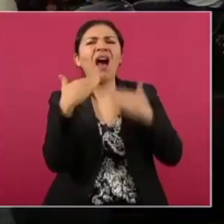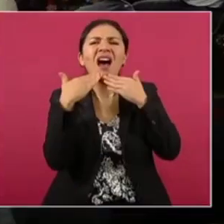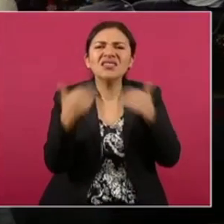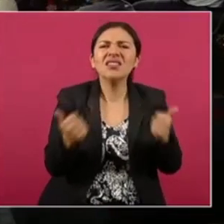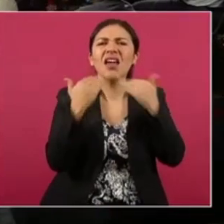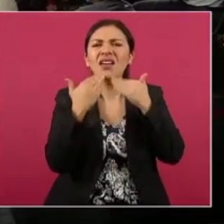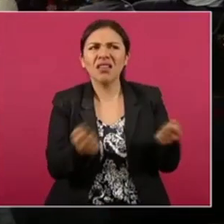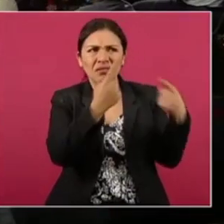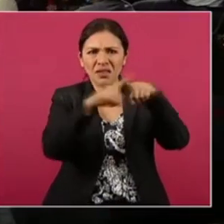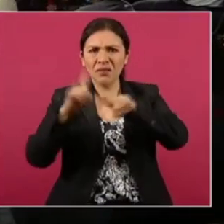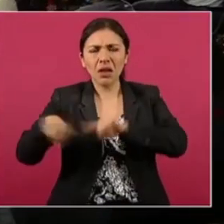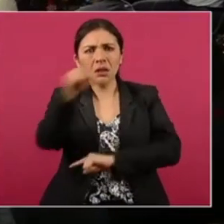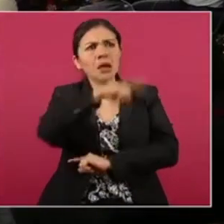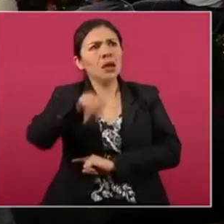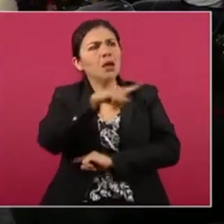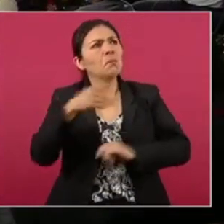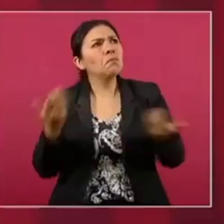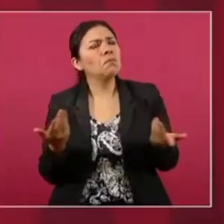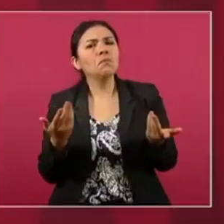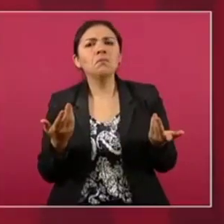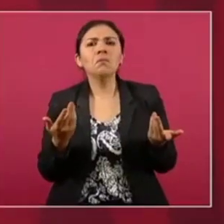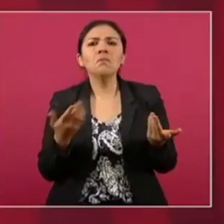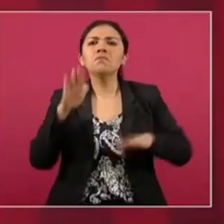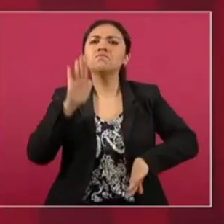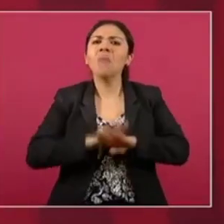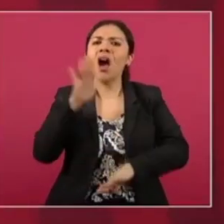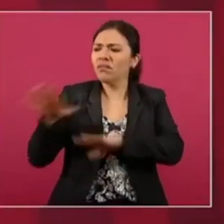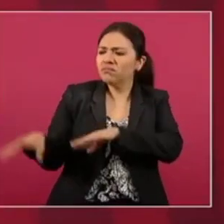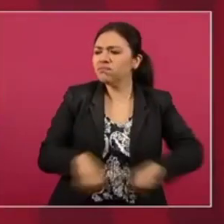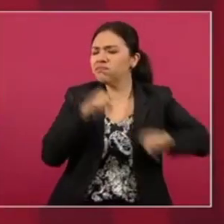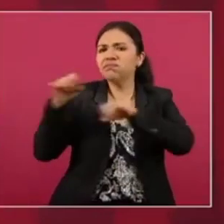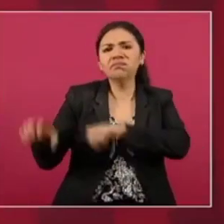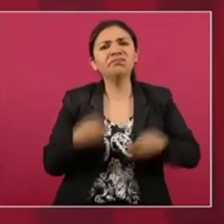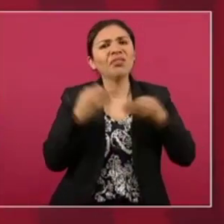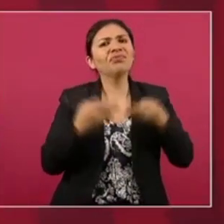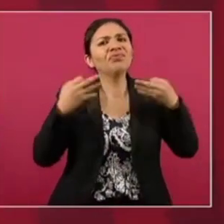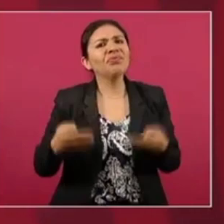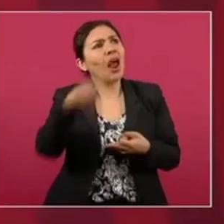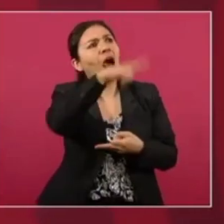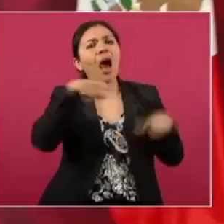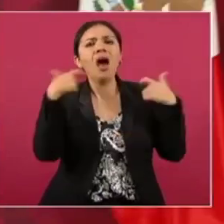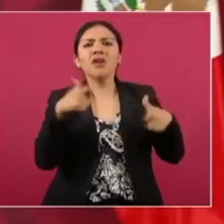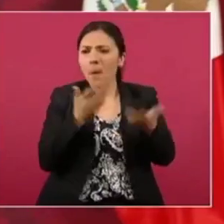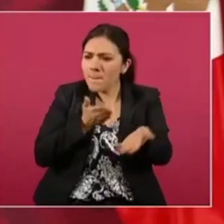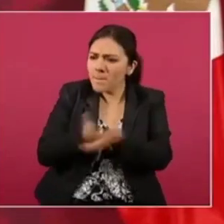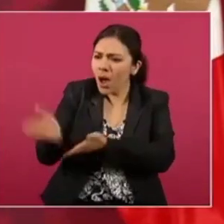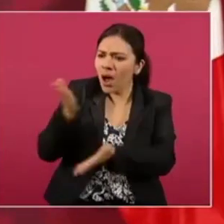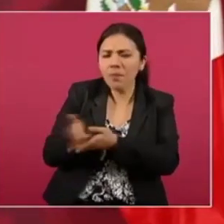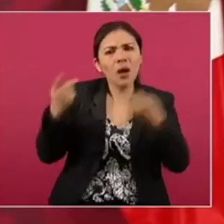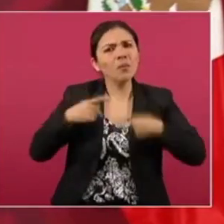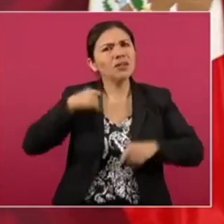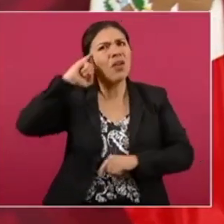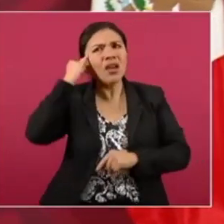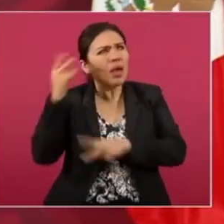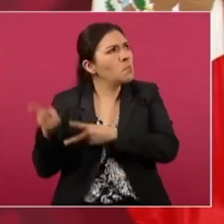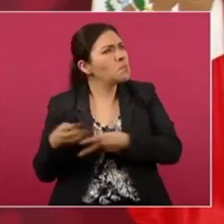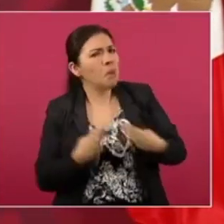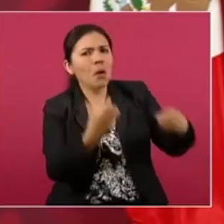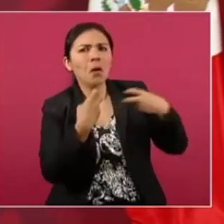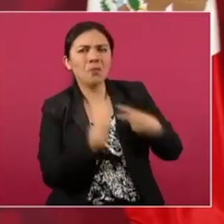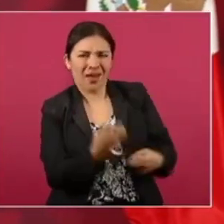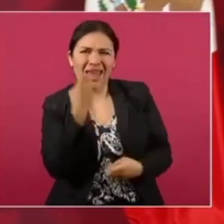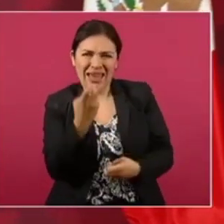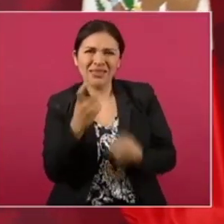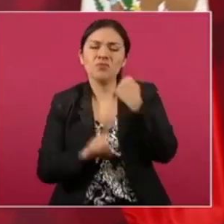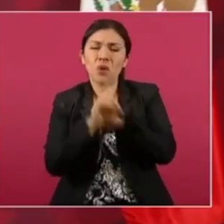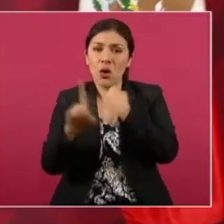se quedaban con las tierras de los pueblos, invadían las tierras de los pueblos. Ese fue el